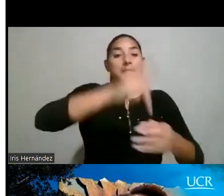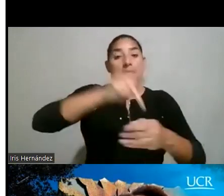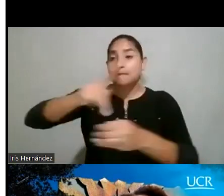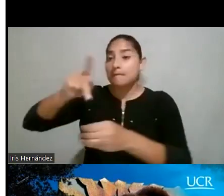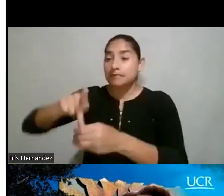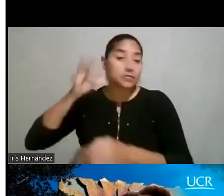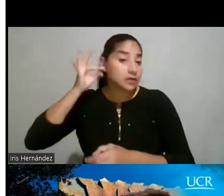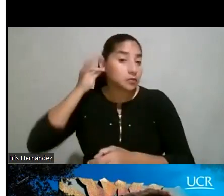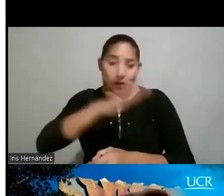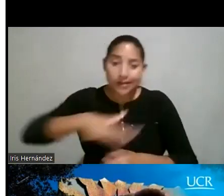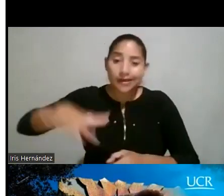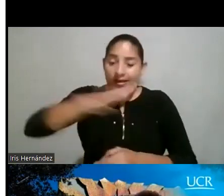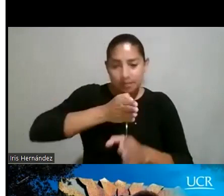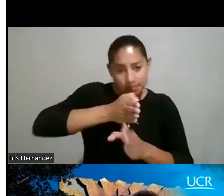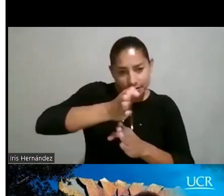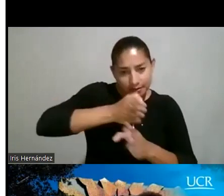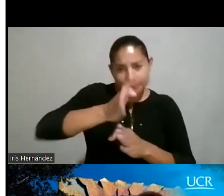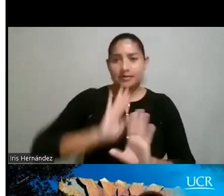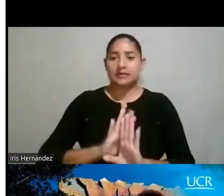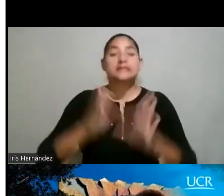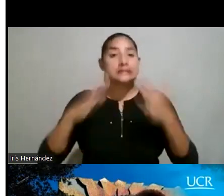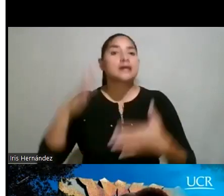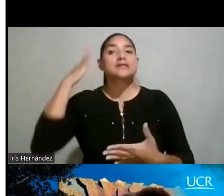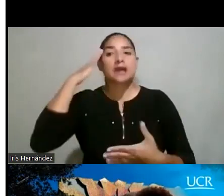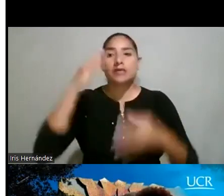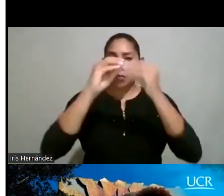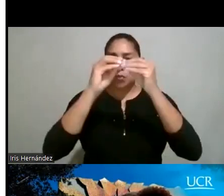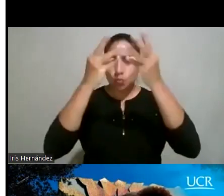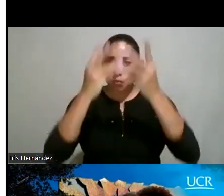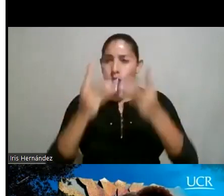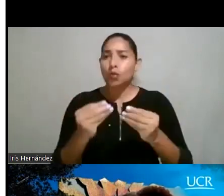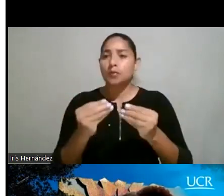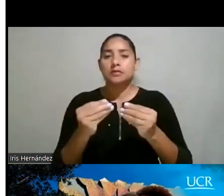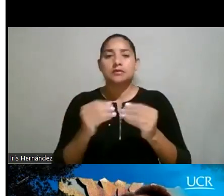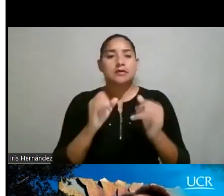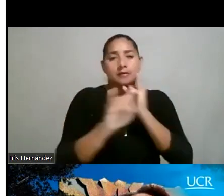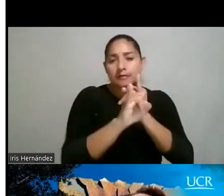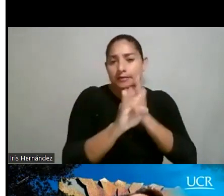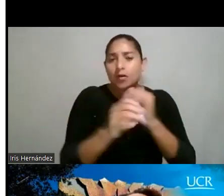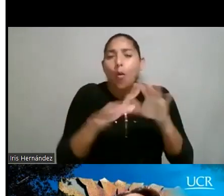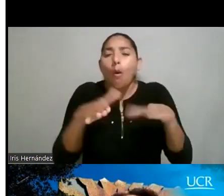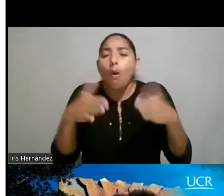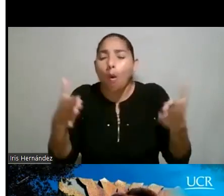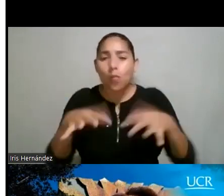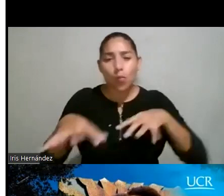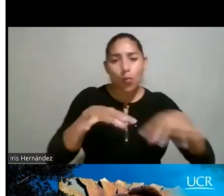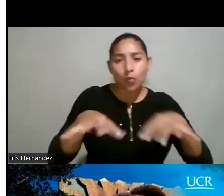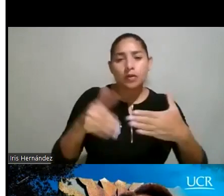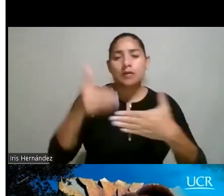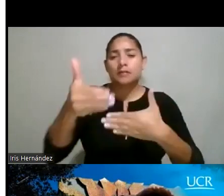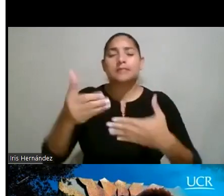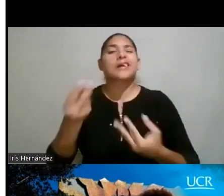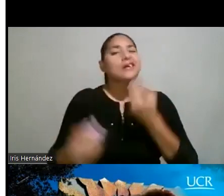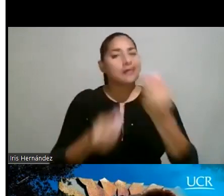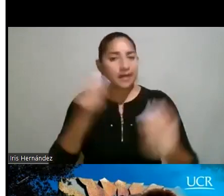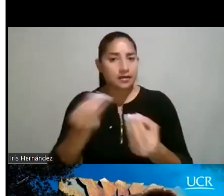mujeres en este tipo de carreras. Ya tenemos los números, ya podemos identificar cómo, cómo nos comportamos, ahora qué podemos hacer para